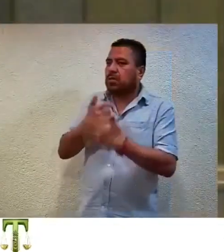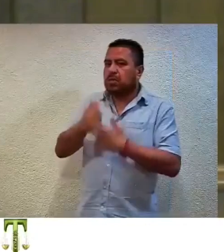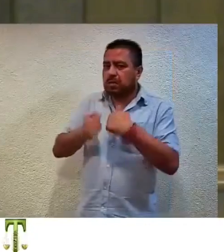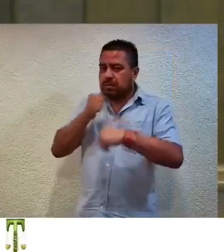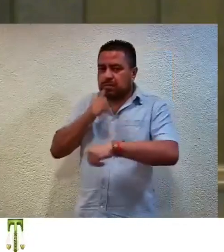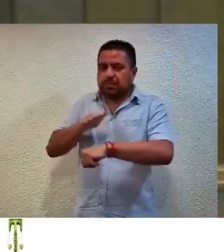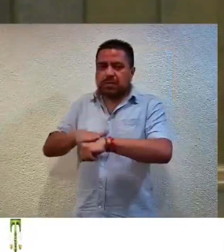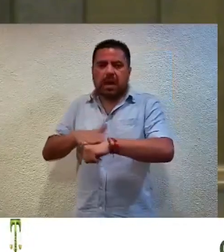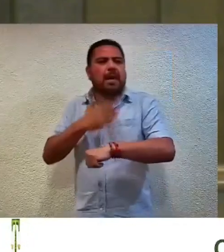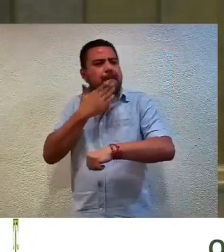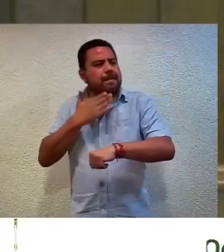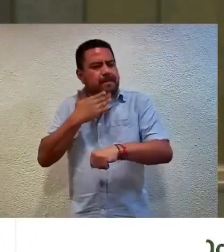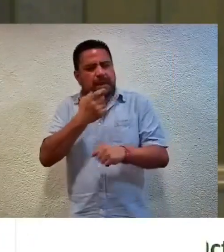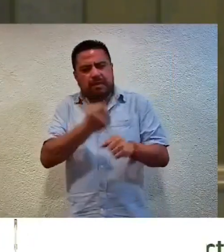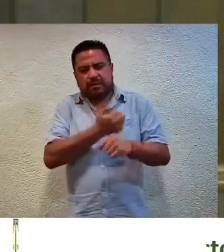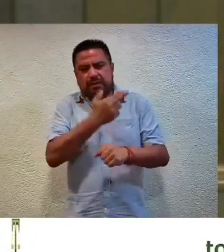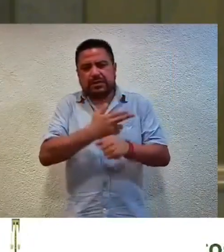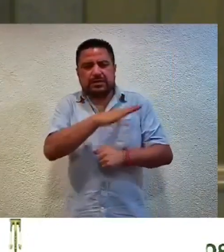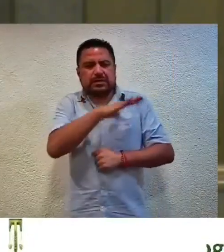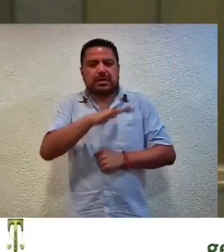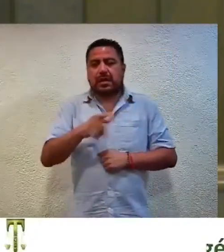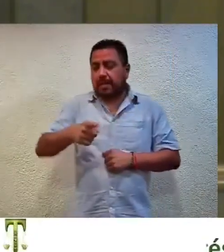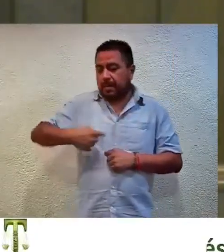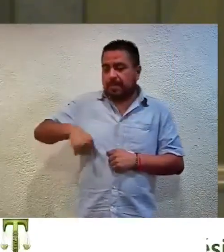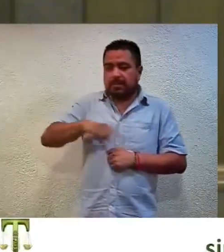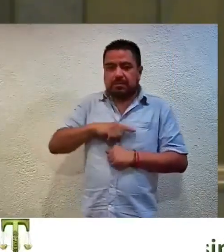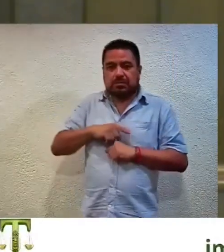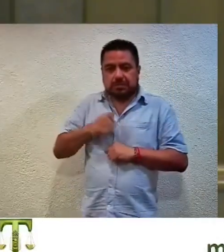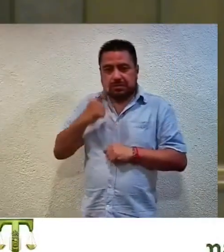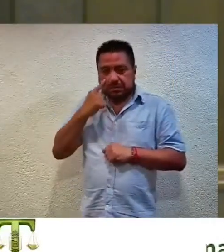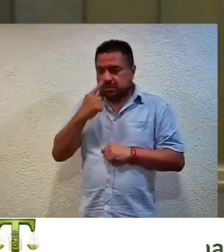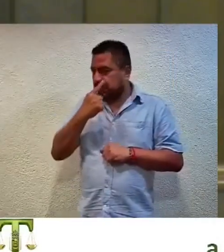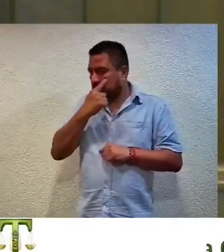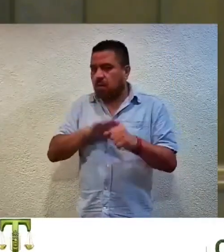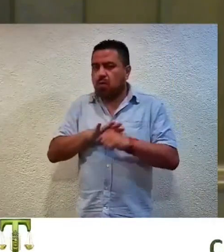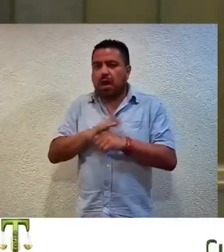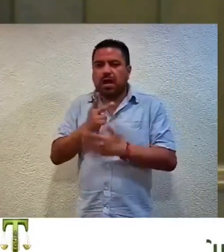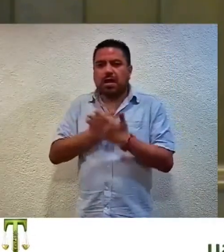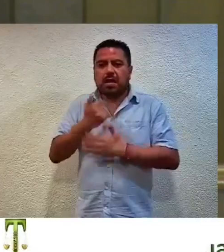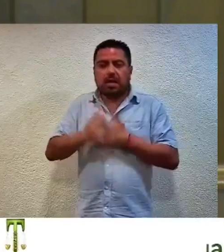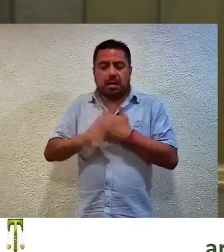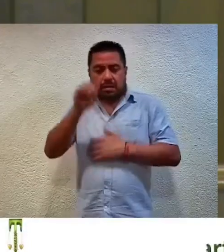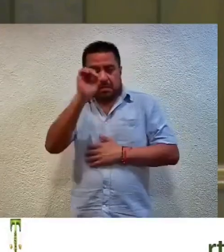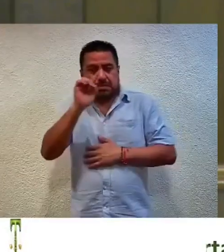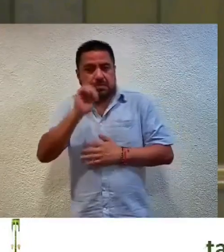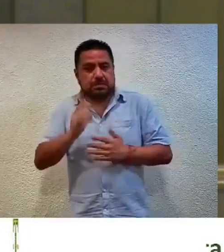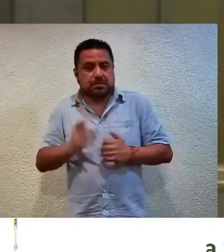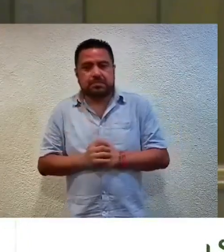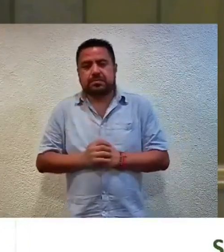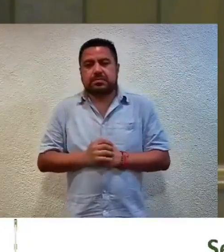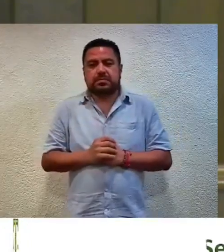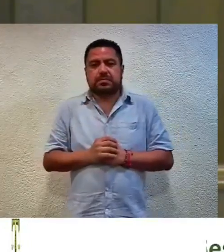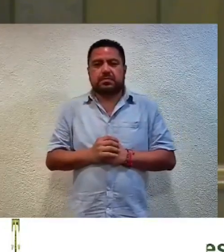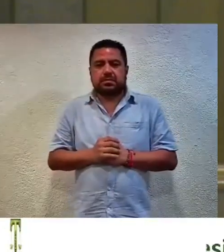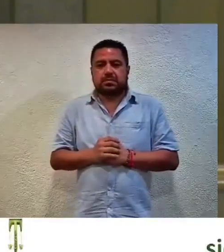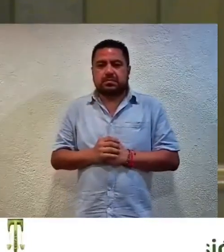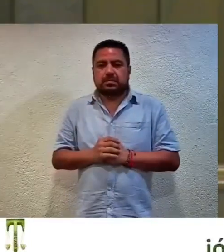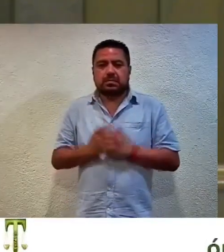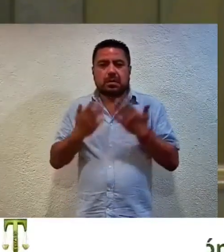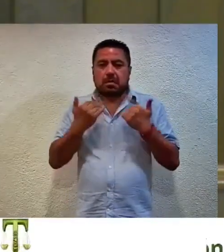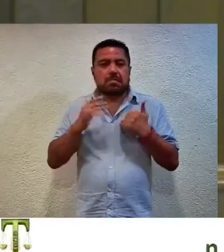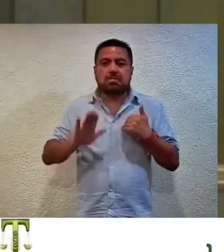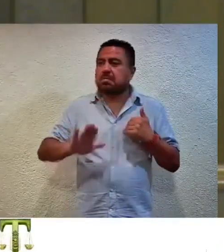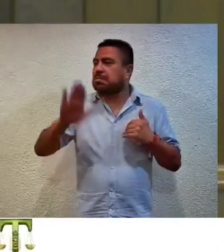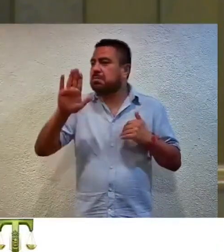muy amable secretaria general magistrada está nuestra consideración el proyecto del que se ha dado cuenta no